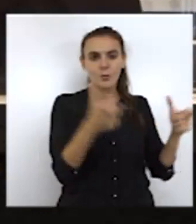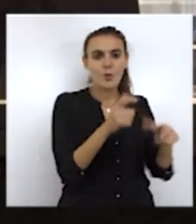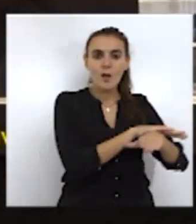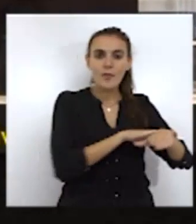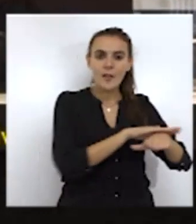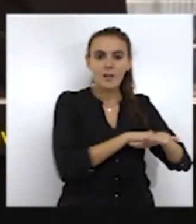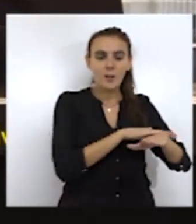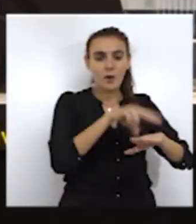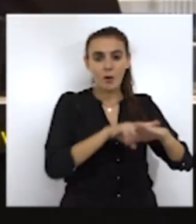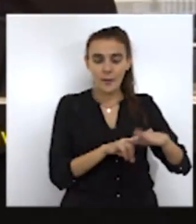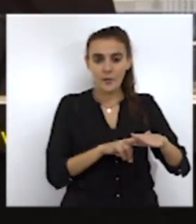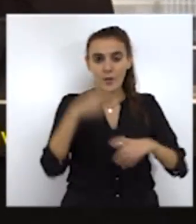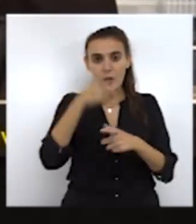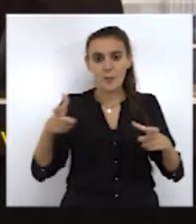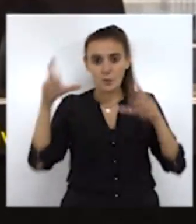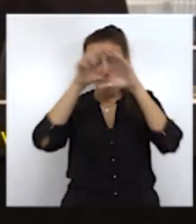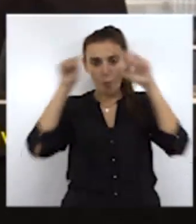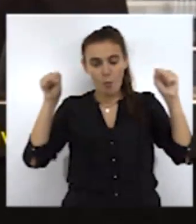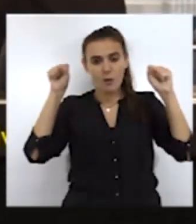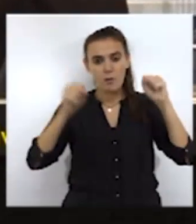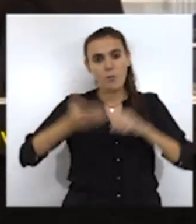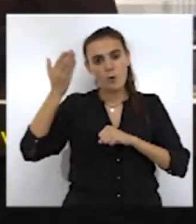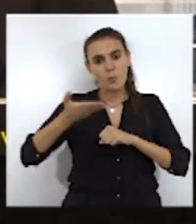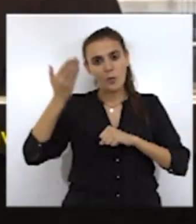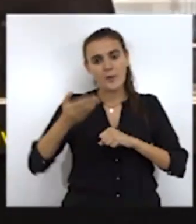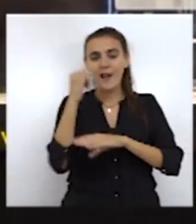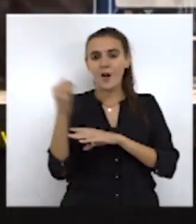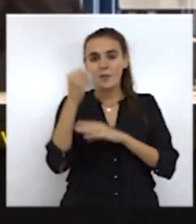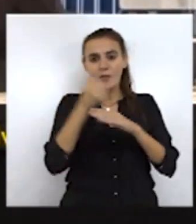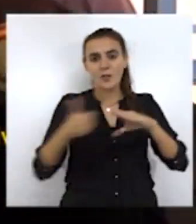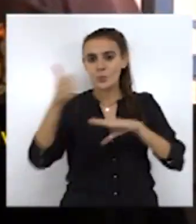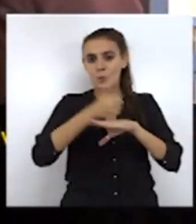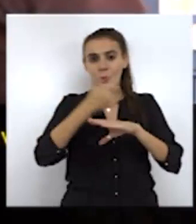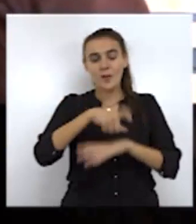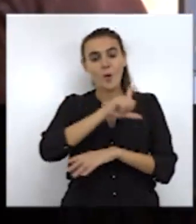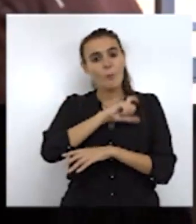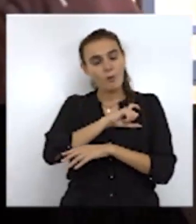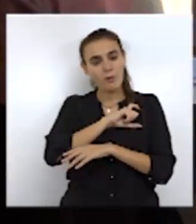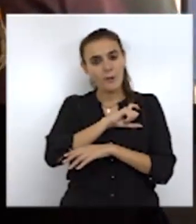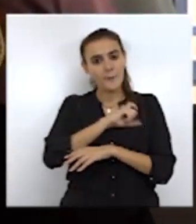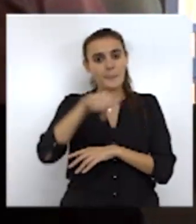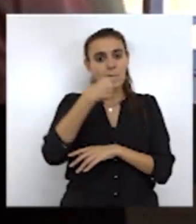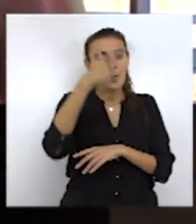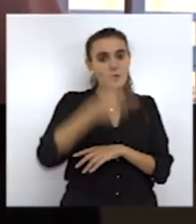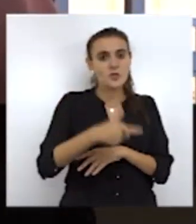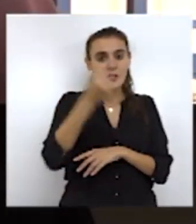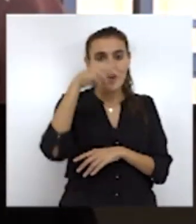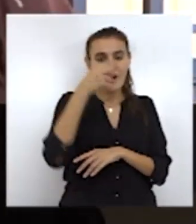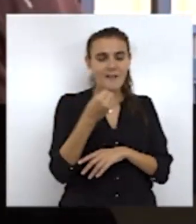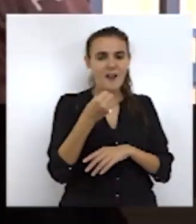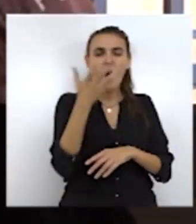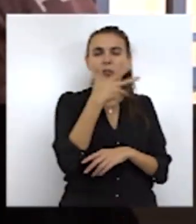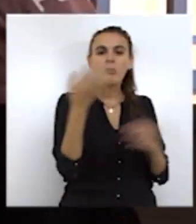delegada del Gobierno y con altos mandos de la Comandancia de la Guardia Civil y de la Jefatura Superior de Policía. De esta forma, Ana Botella ha podido